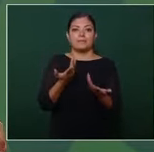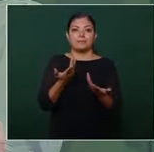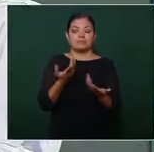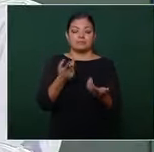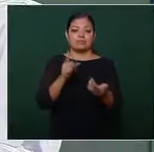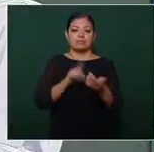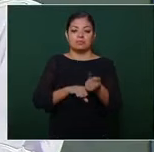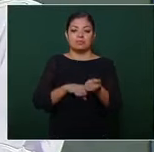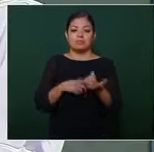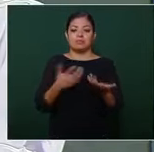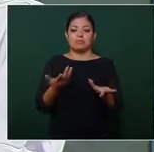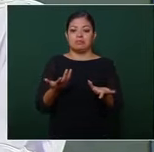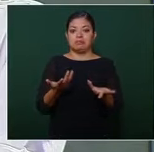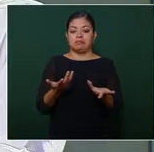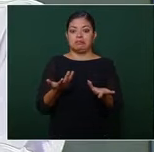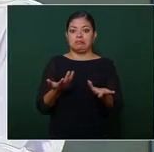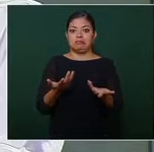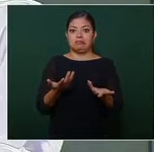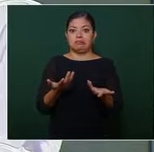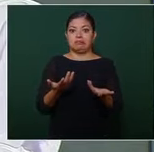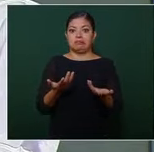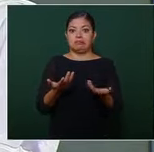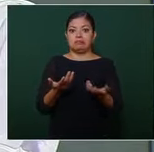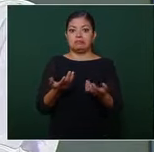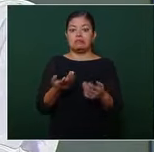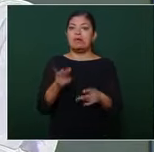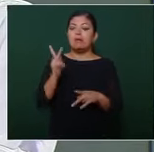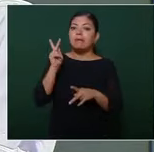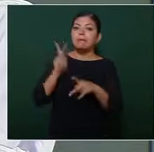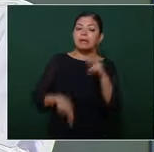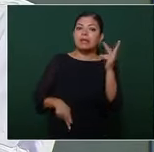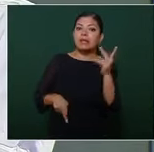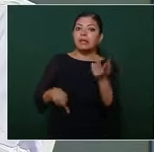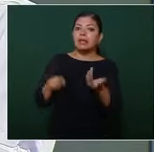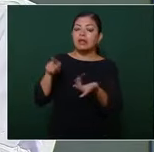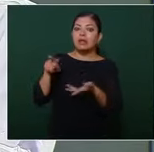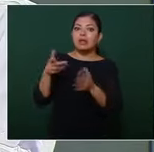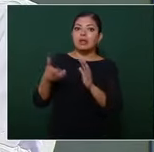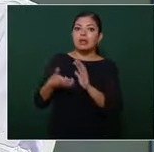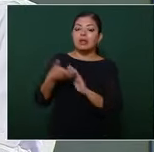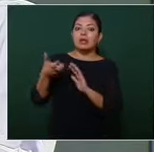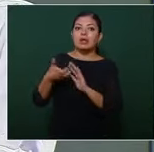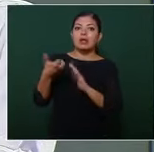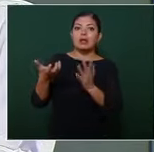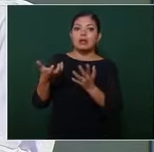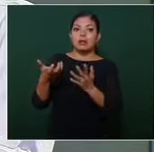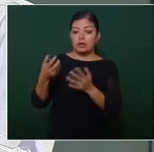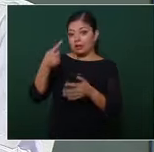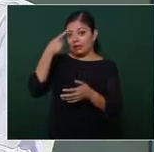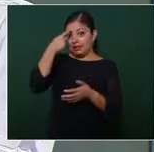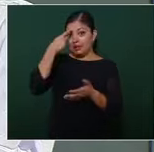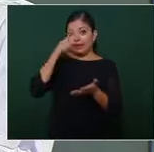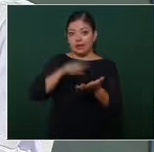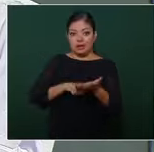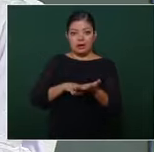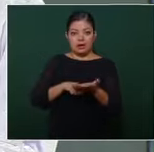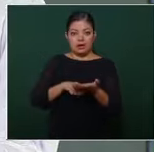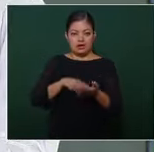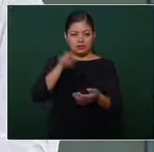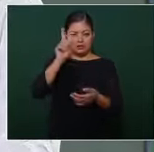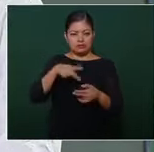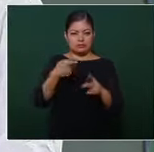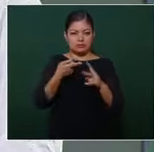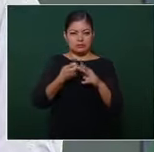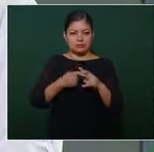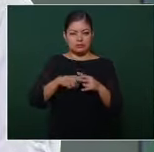dejaron inconclusa esa obra creo que originalmente